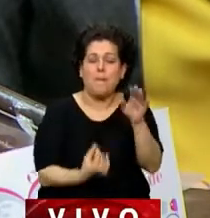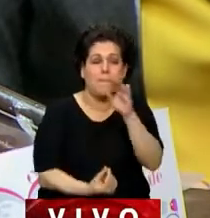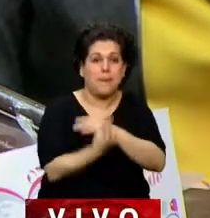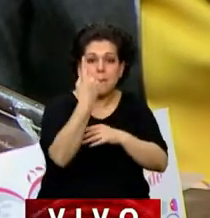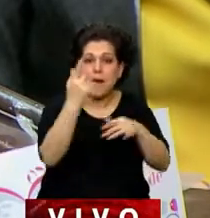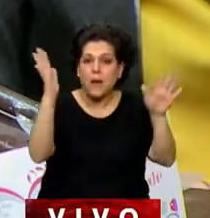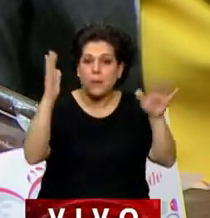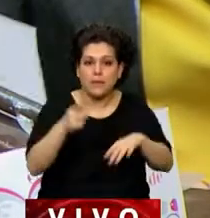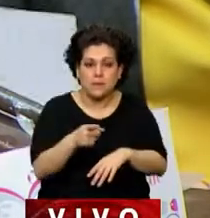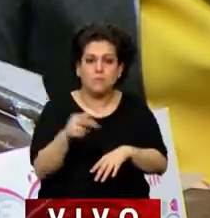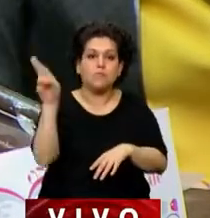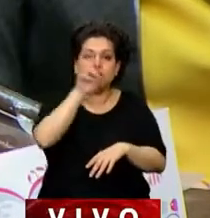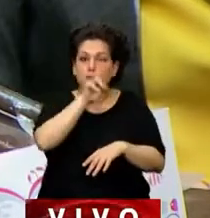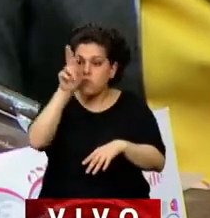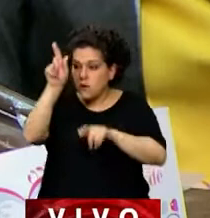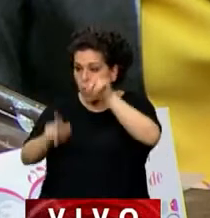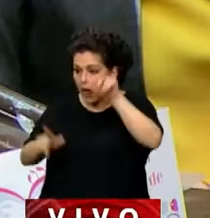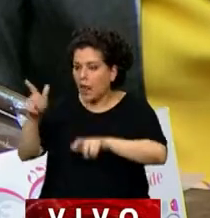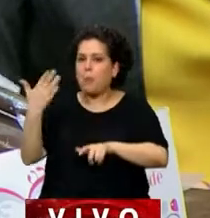los planes educativos.